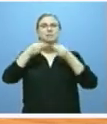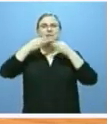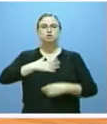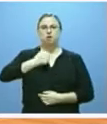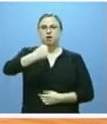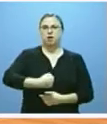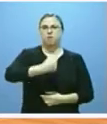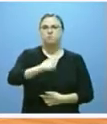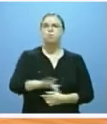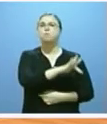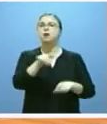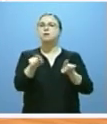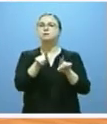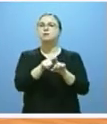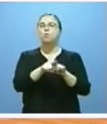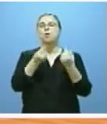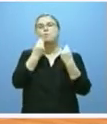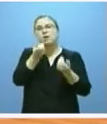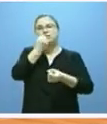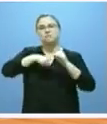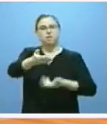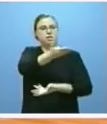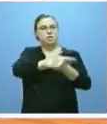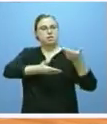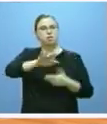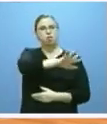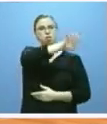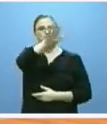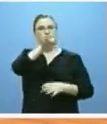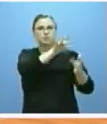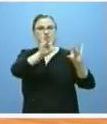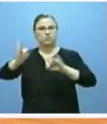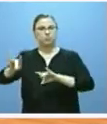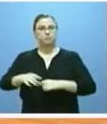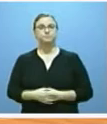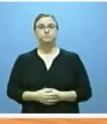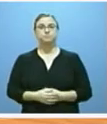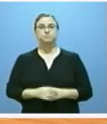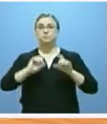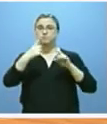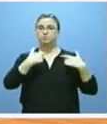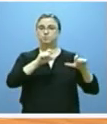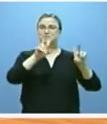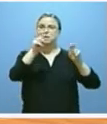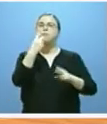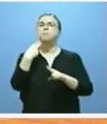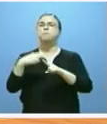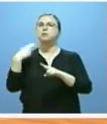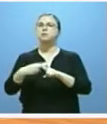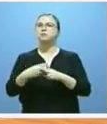y el intercambio de buenas prácticas. Para finalizar este primer apartado de asuntos políticos